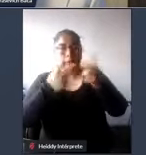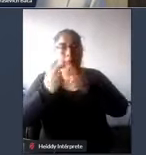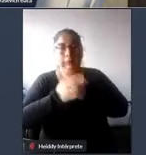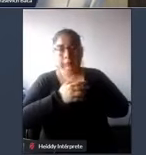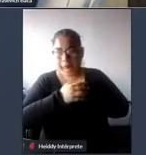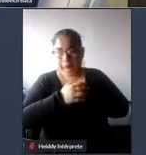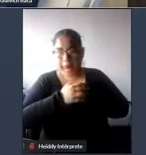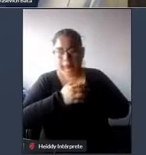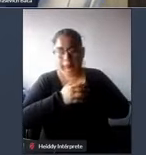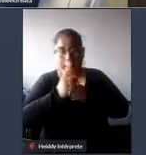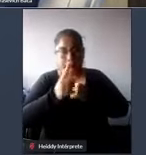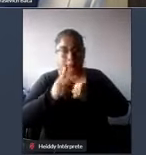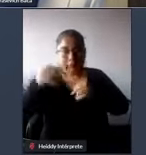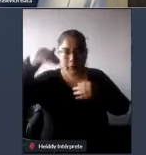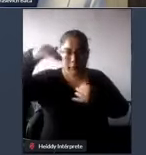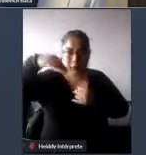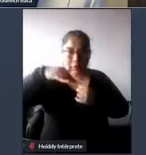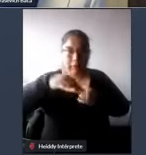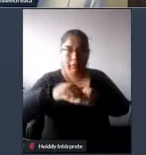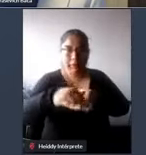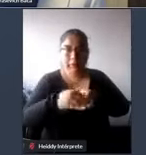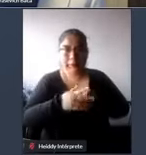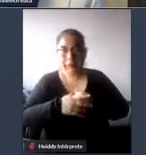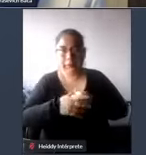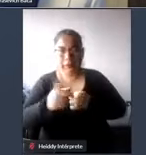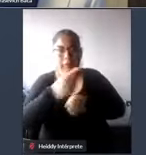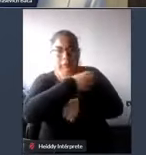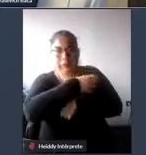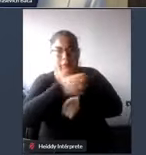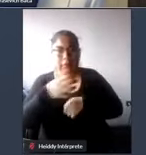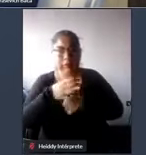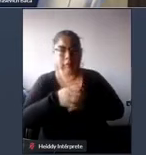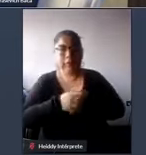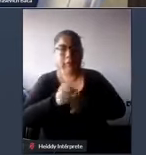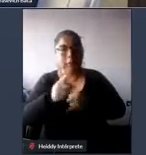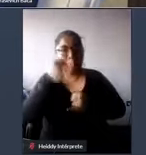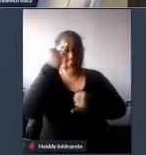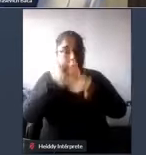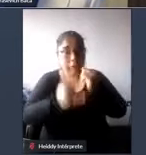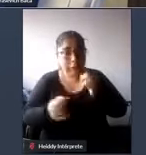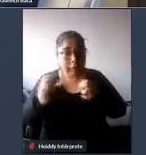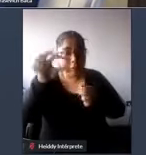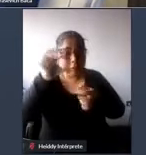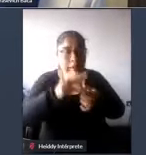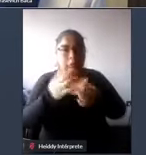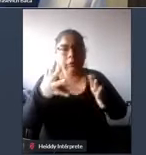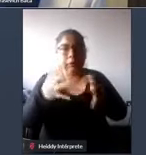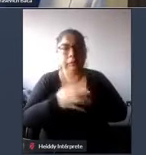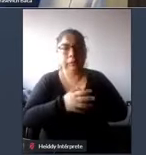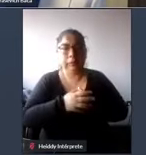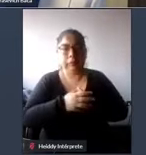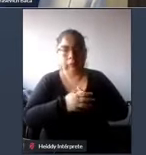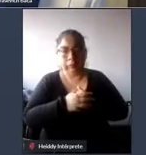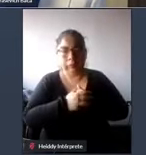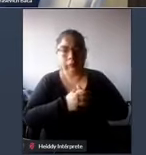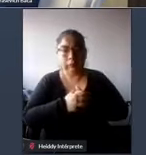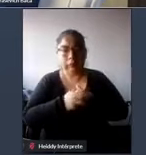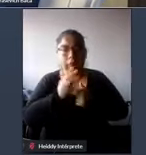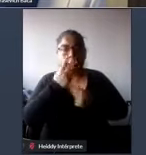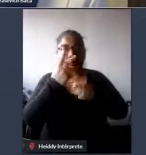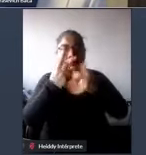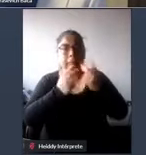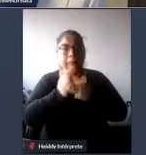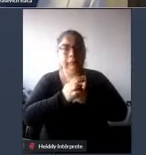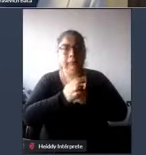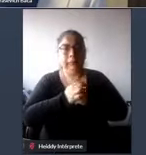eran las rampas se hizo un esfuerzo pero no se llegó a concretar en todas las instalaciones y